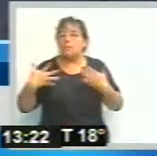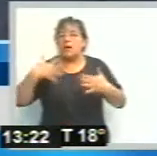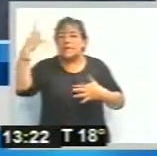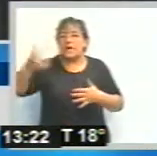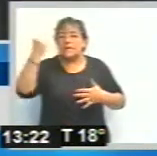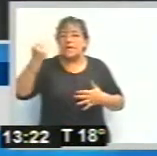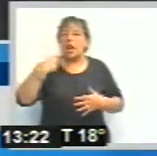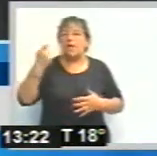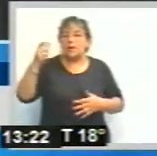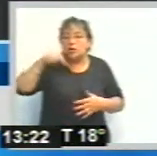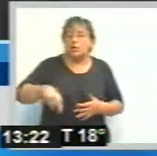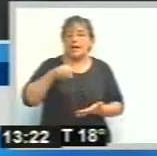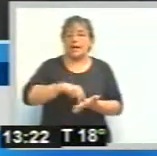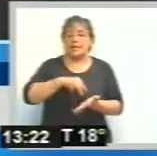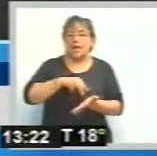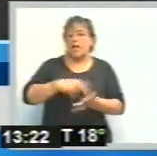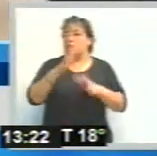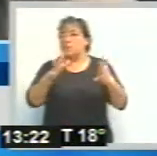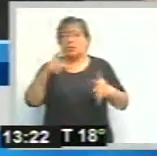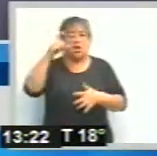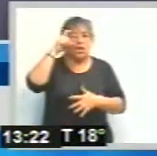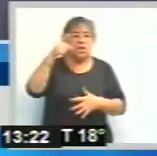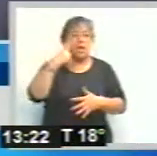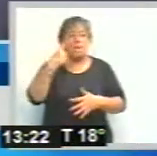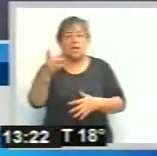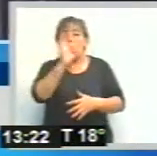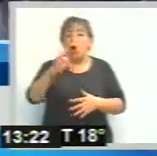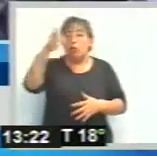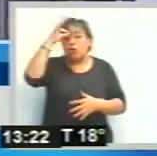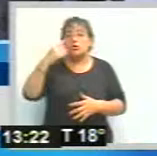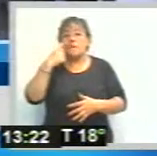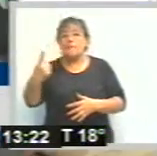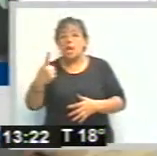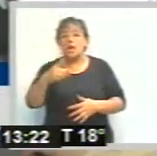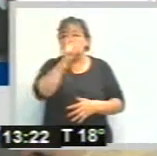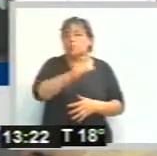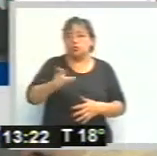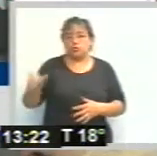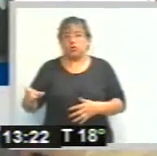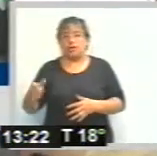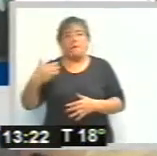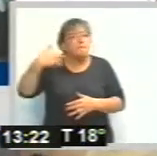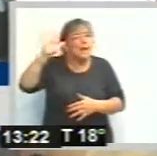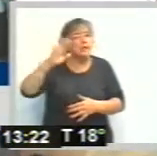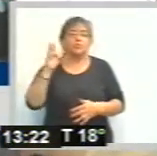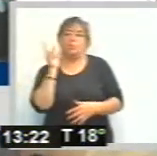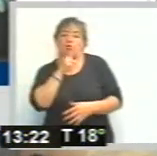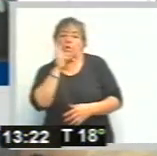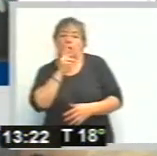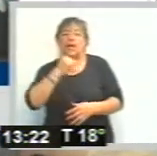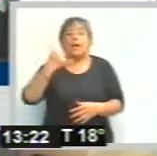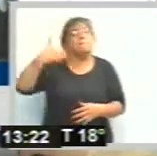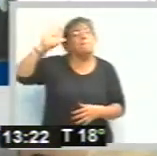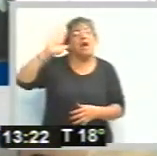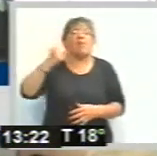provincia estamos calculando entre 10.000 y 12.000 personas, mayoritariamente se trata de mujeres que tienen más de